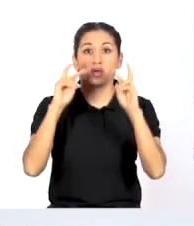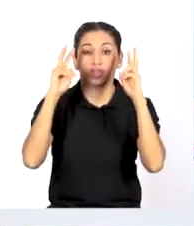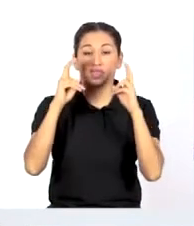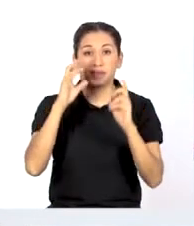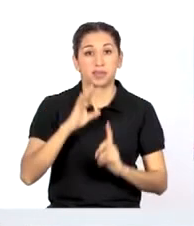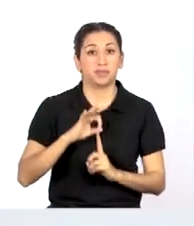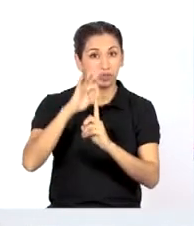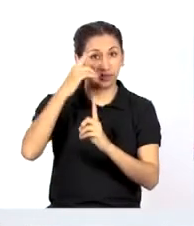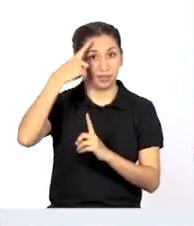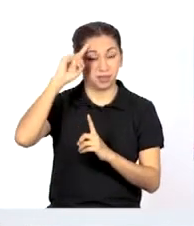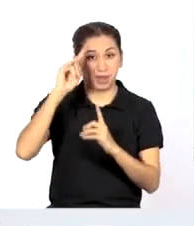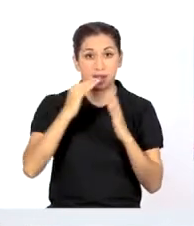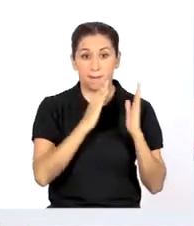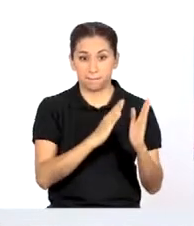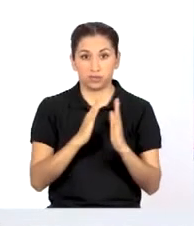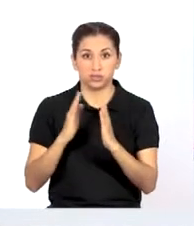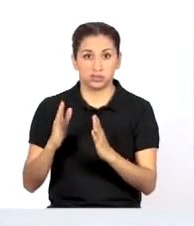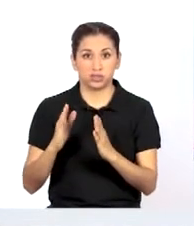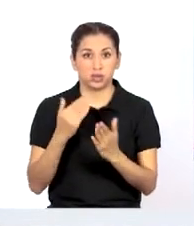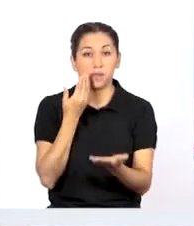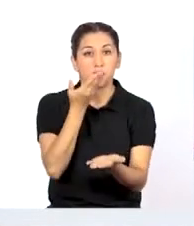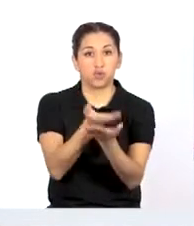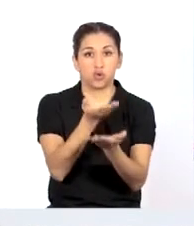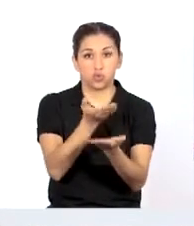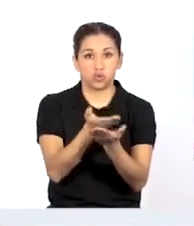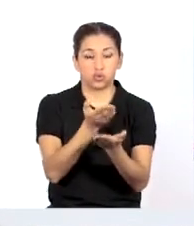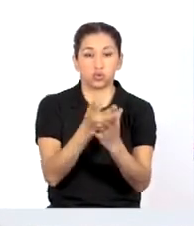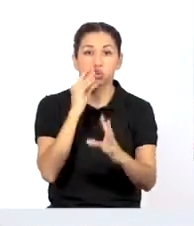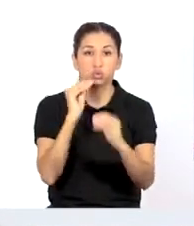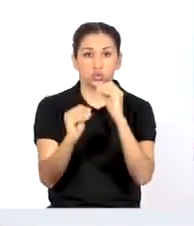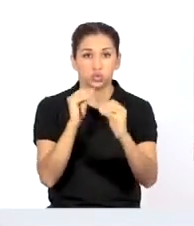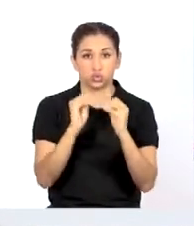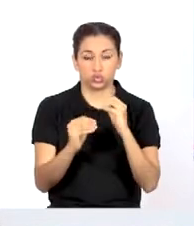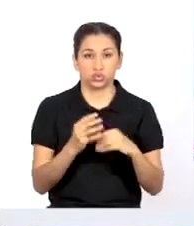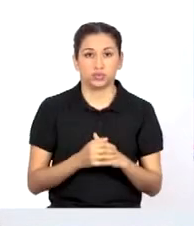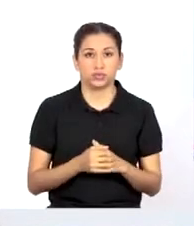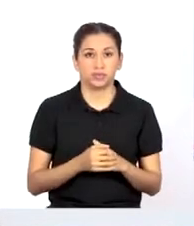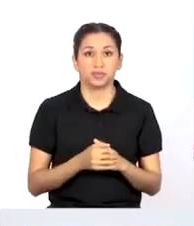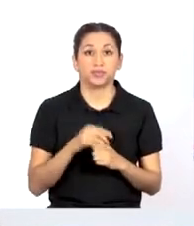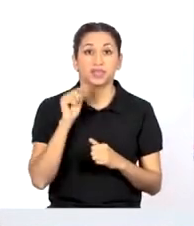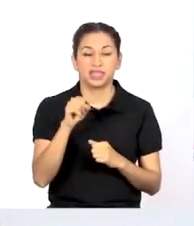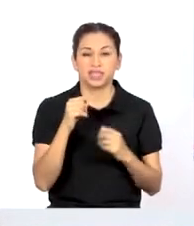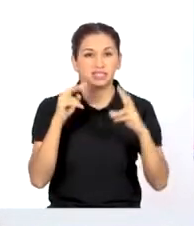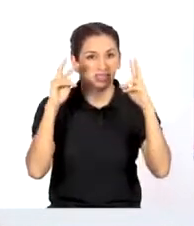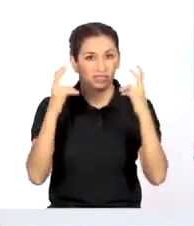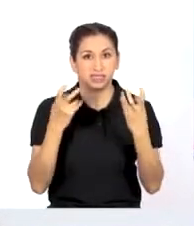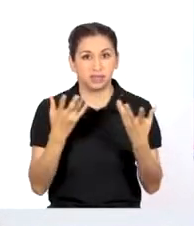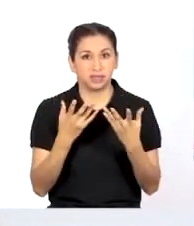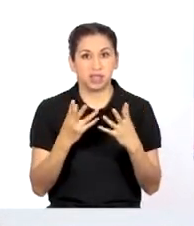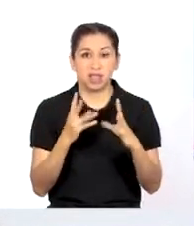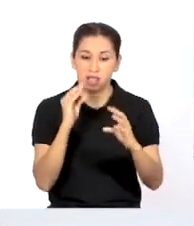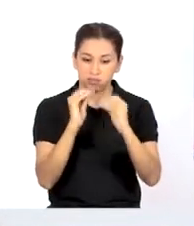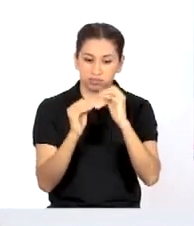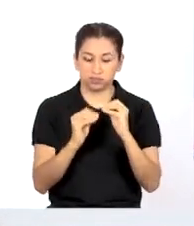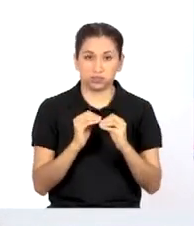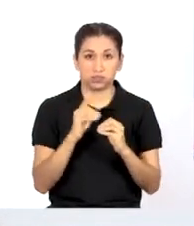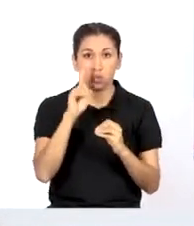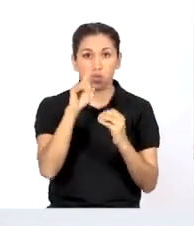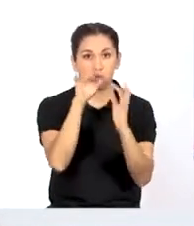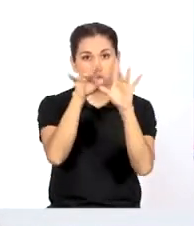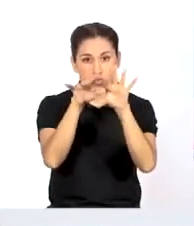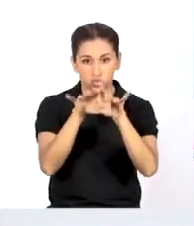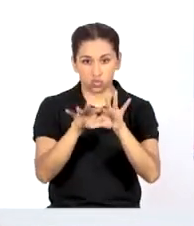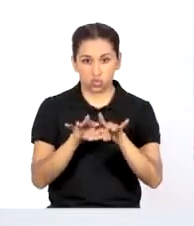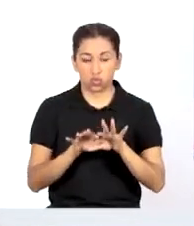asunto público para proceder a proponer soluciones. Ello implica elaborar